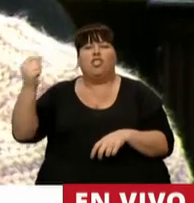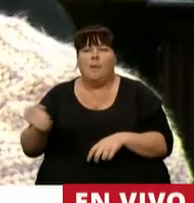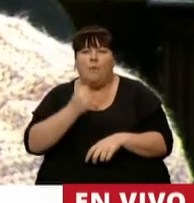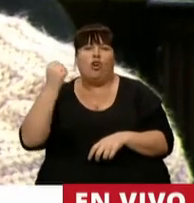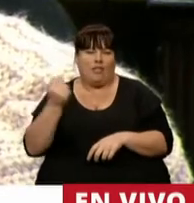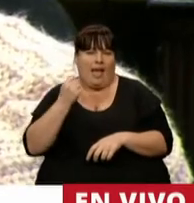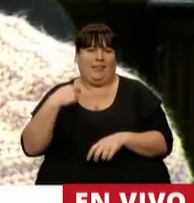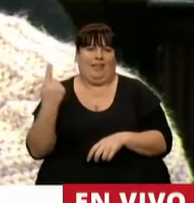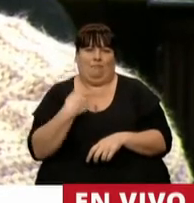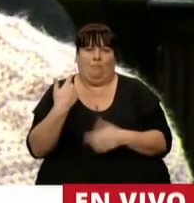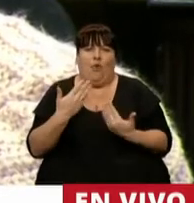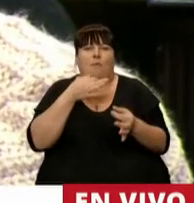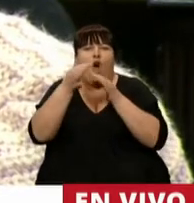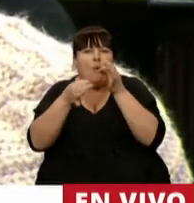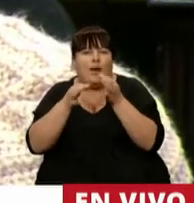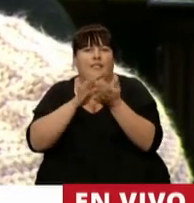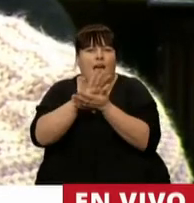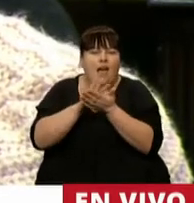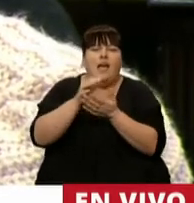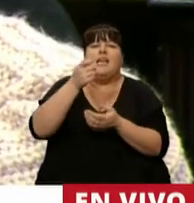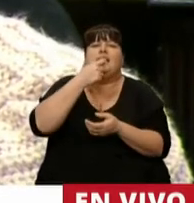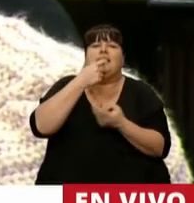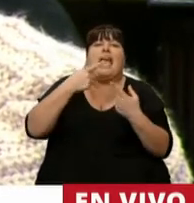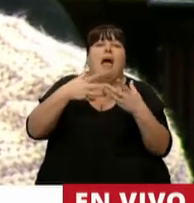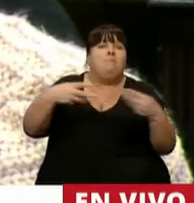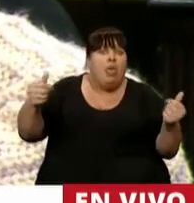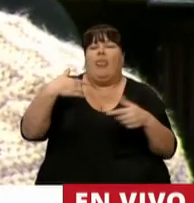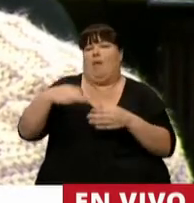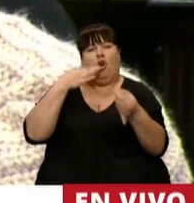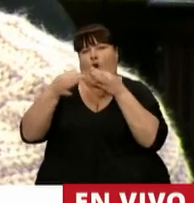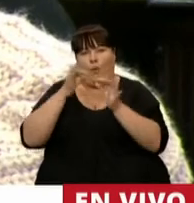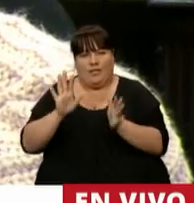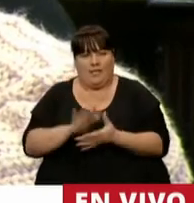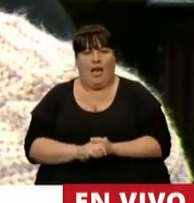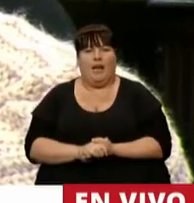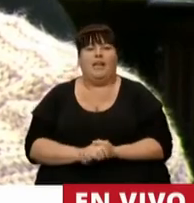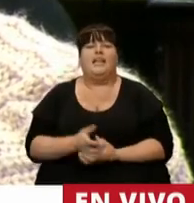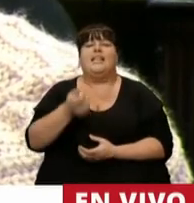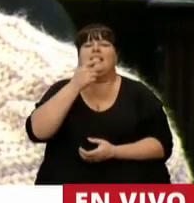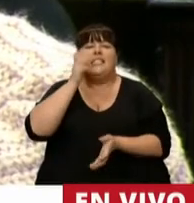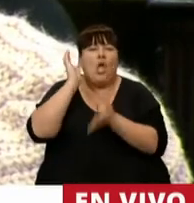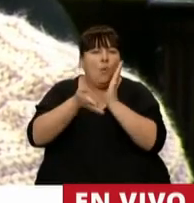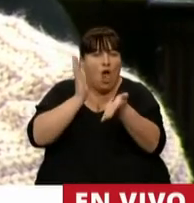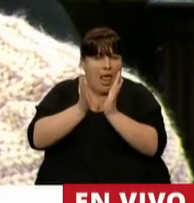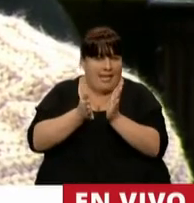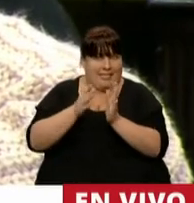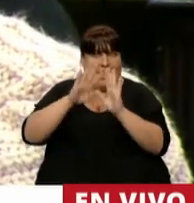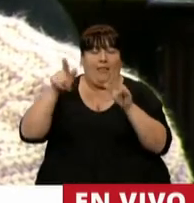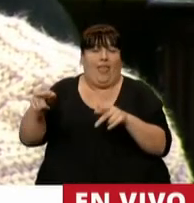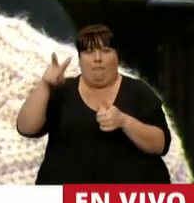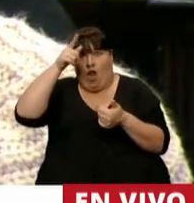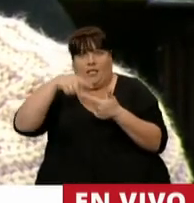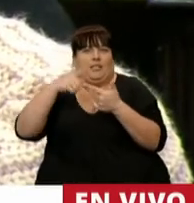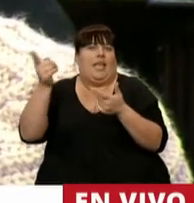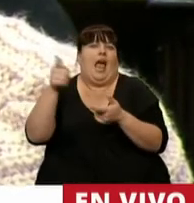importante tener la posibilidad de dialogar cada vez que sucede este hecho. Cuando hay violencia institucional,